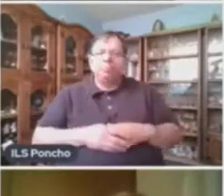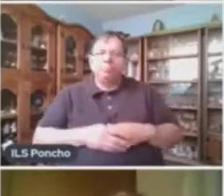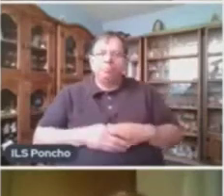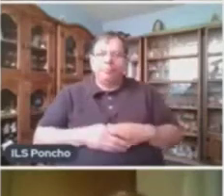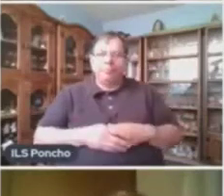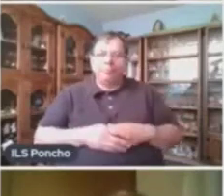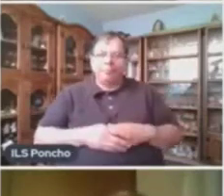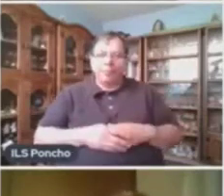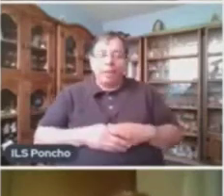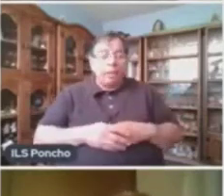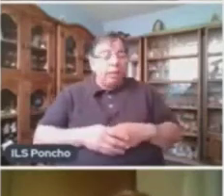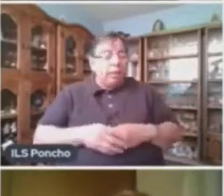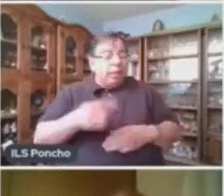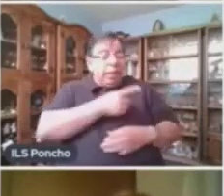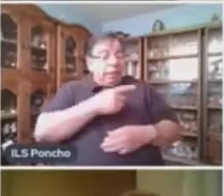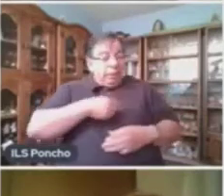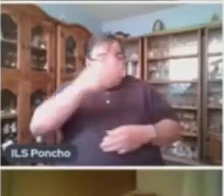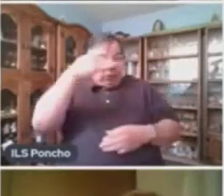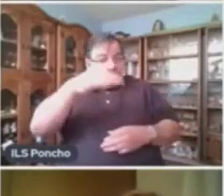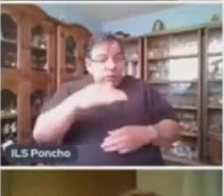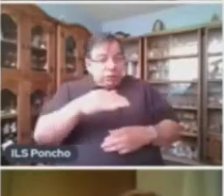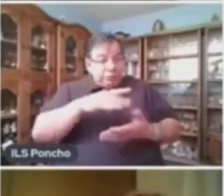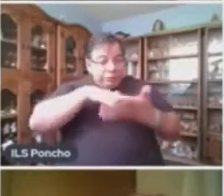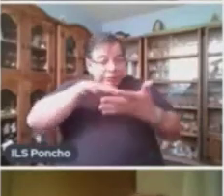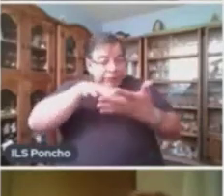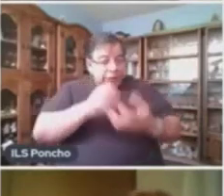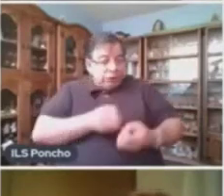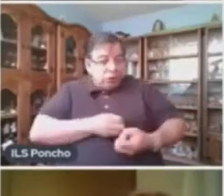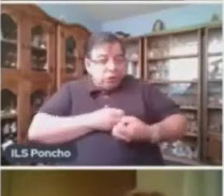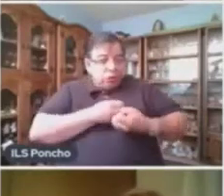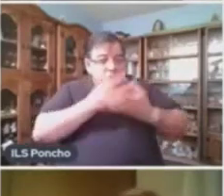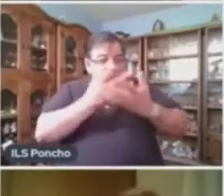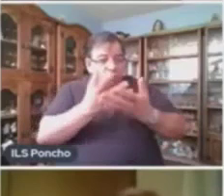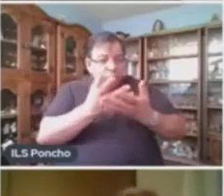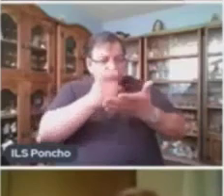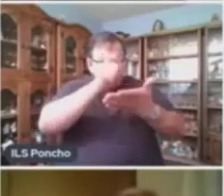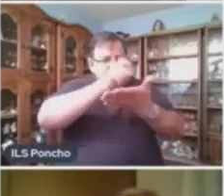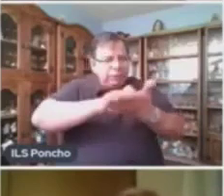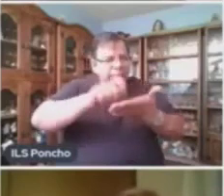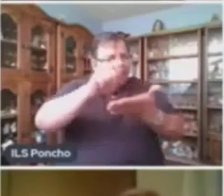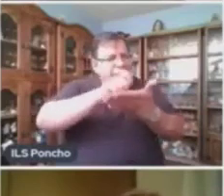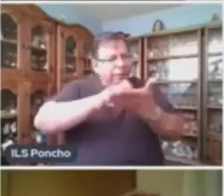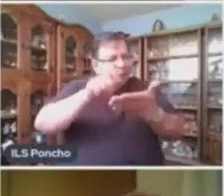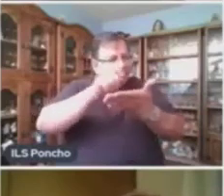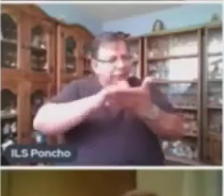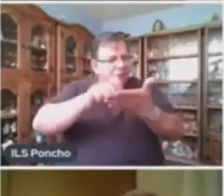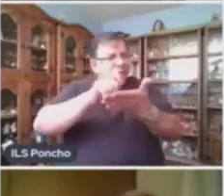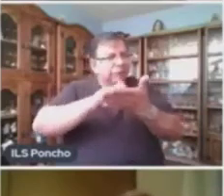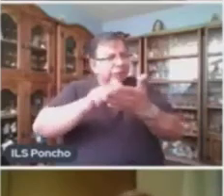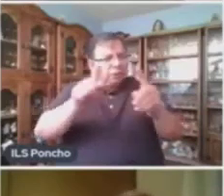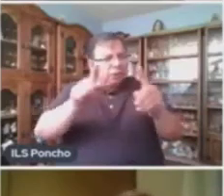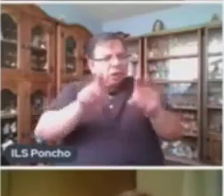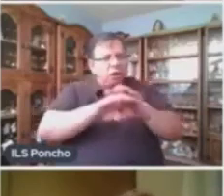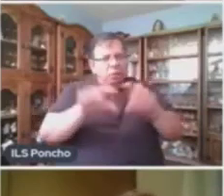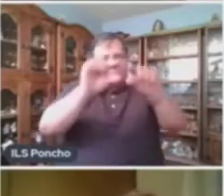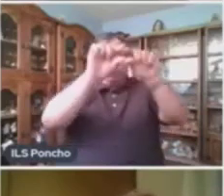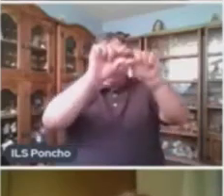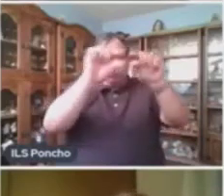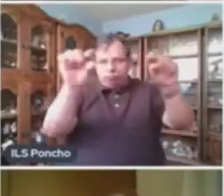debemos saber es que el texto poético está escrito de una manera diferente Por versos